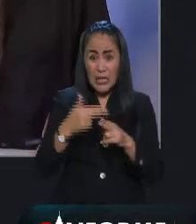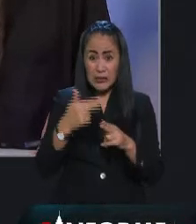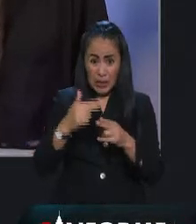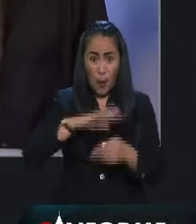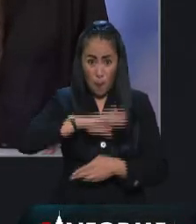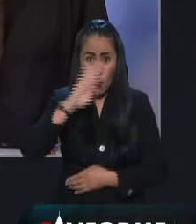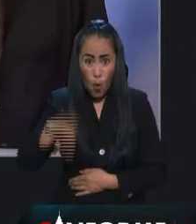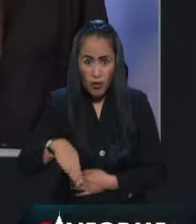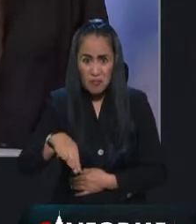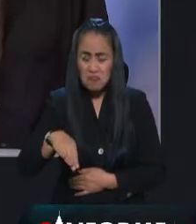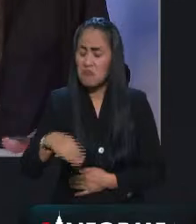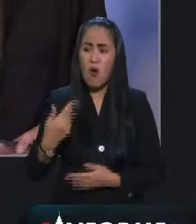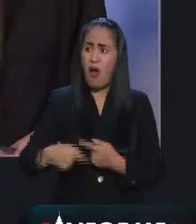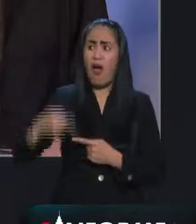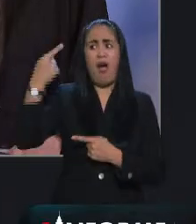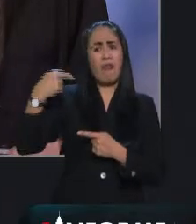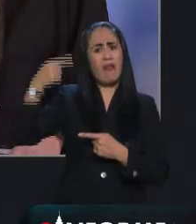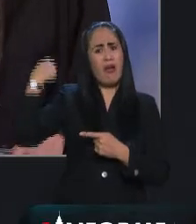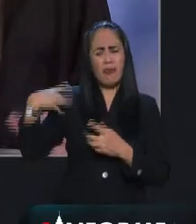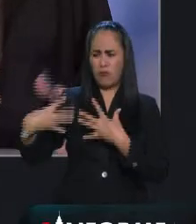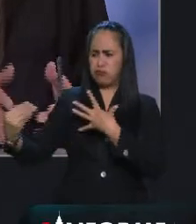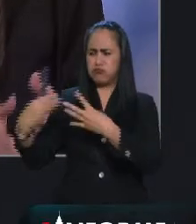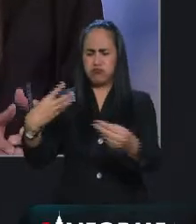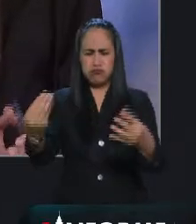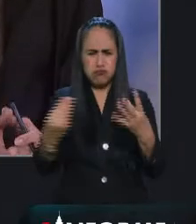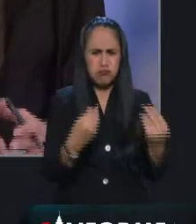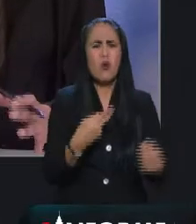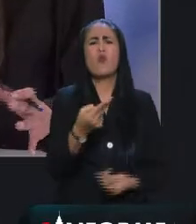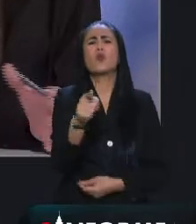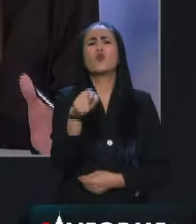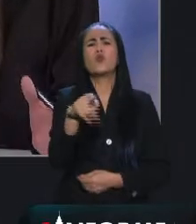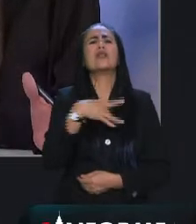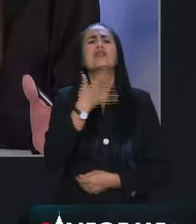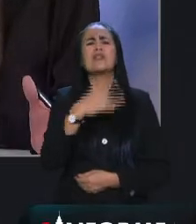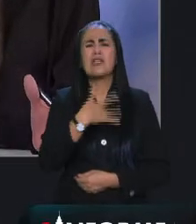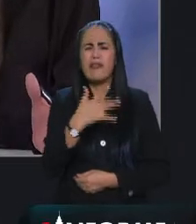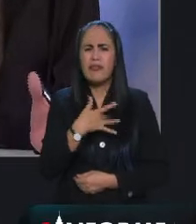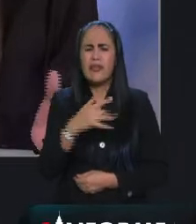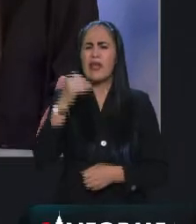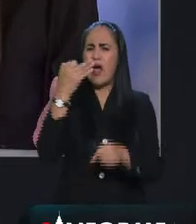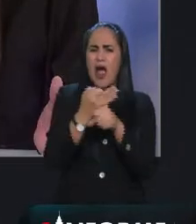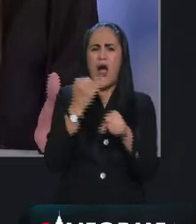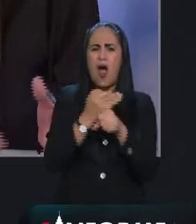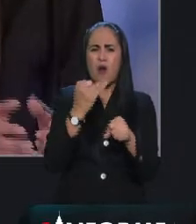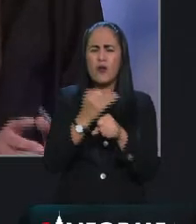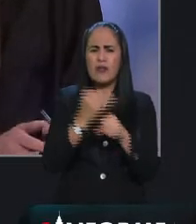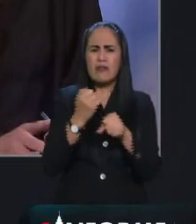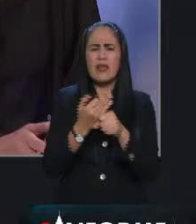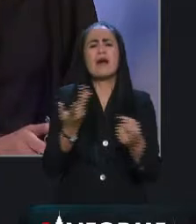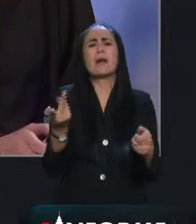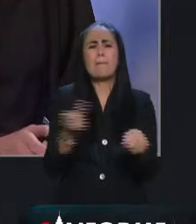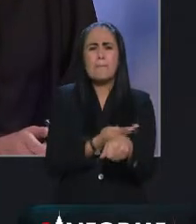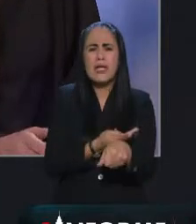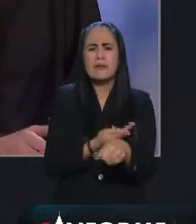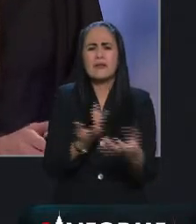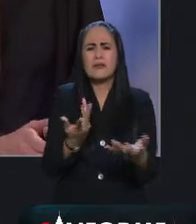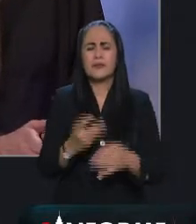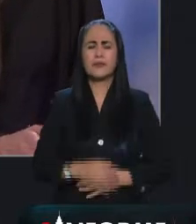había vivido en otras olas anteriores. ¿Cuáles son sus impresiones, doctor, en este escenario que estamos viendo?